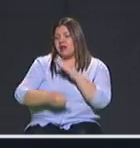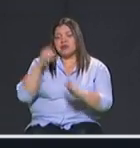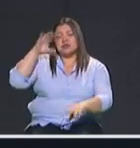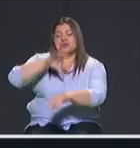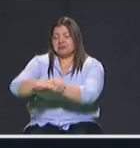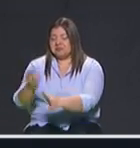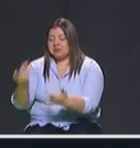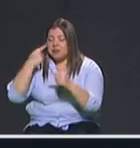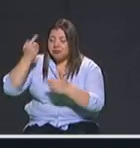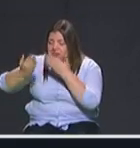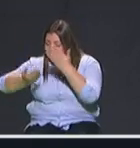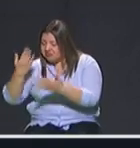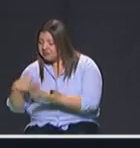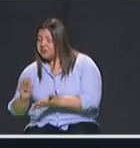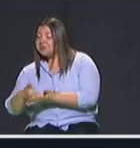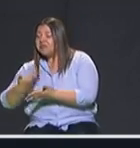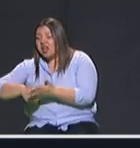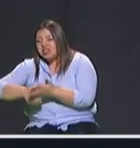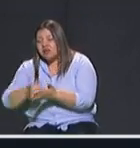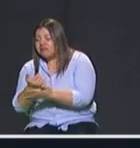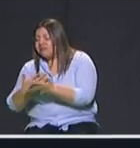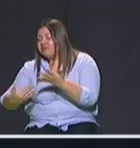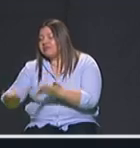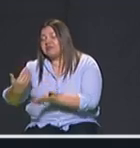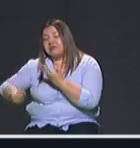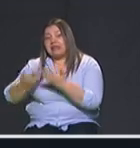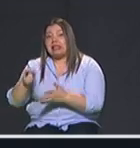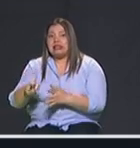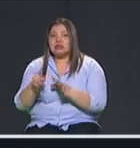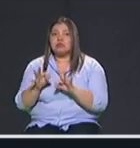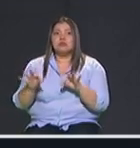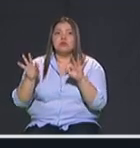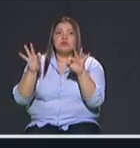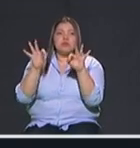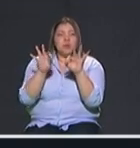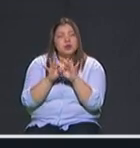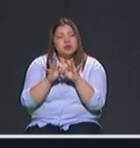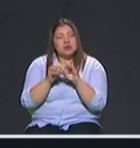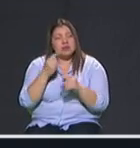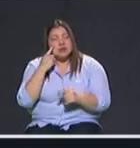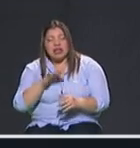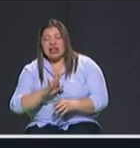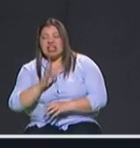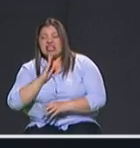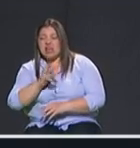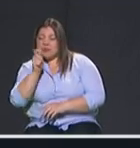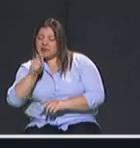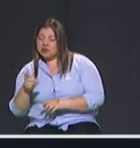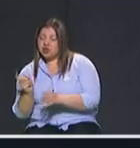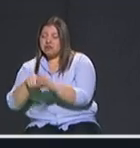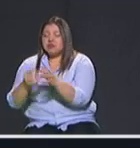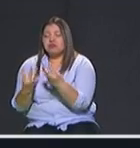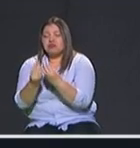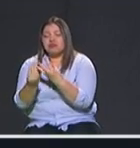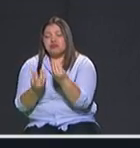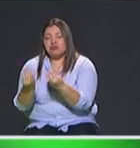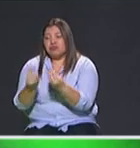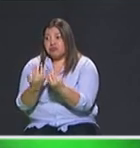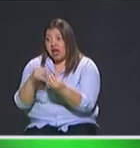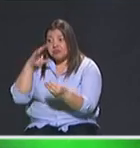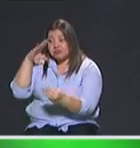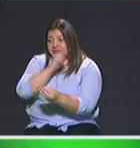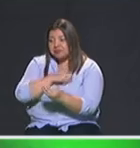revisada eso es muy importante y sobre todo inteligencia criminal saber cómo funcionan las estructuras quiénes son las que las componen y desarticularlas